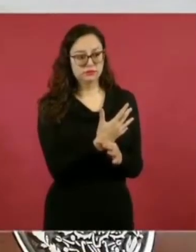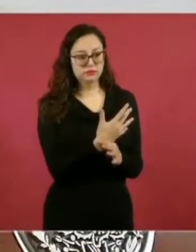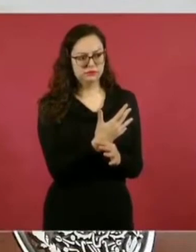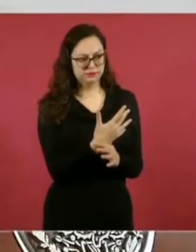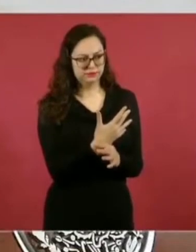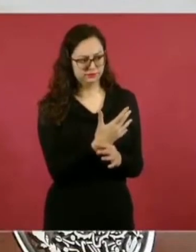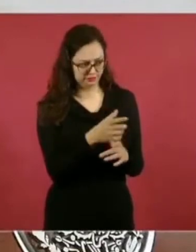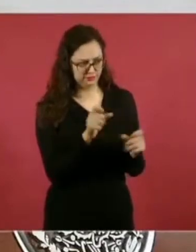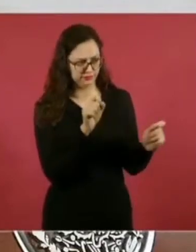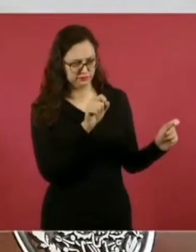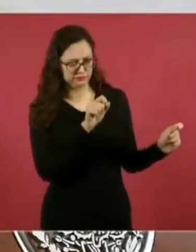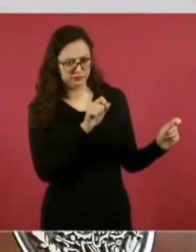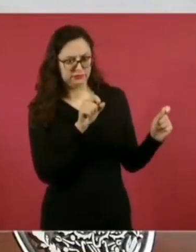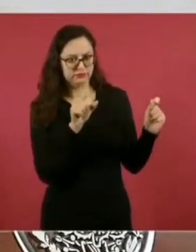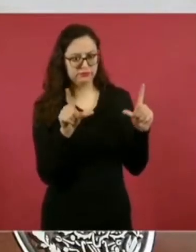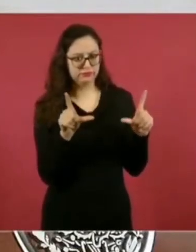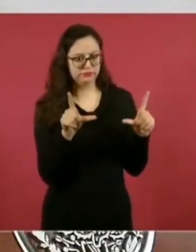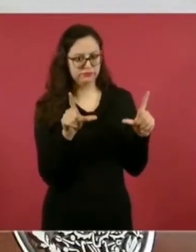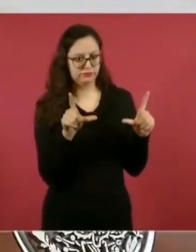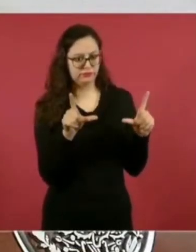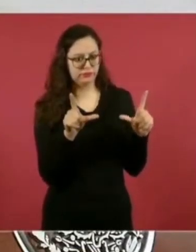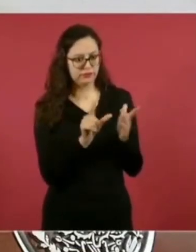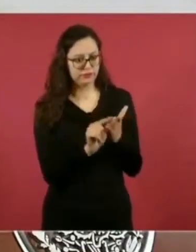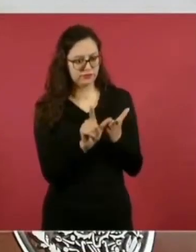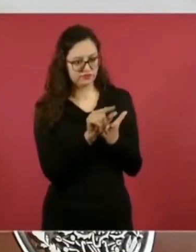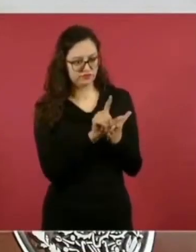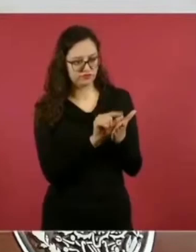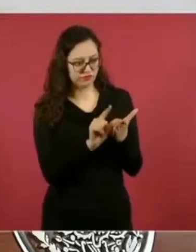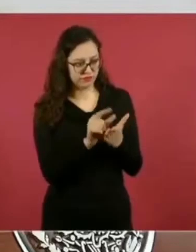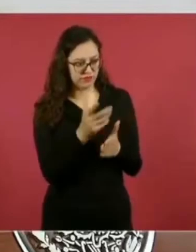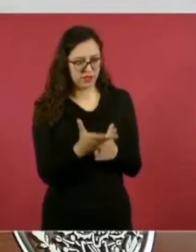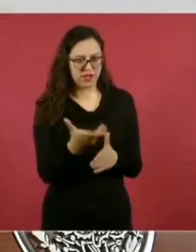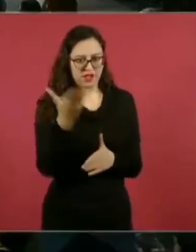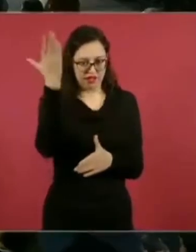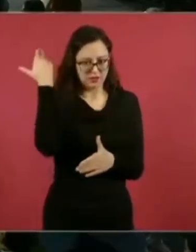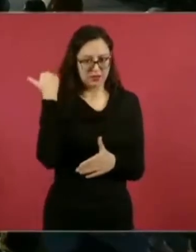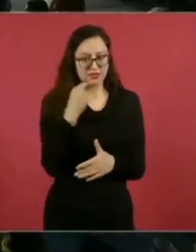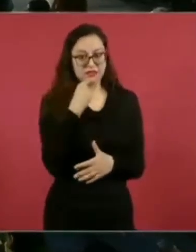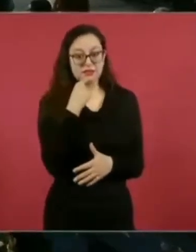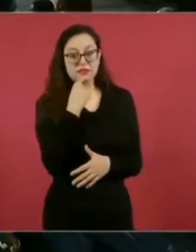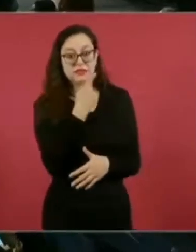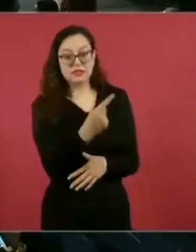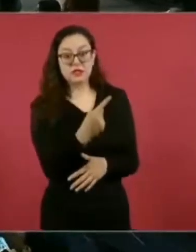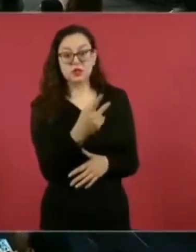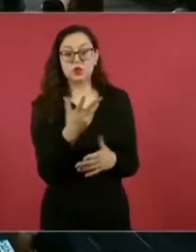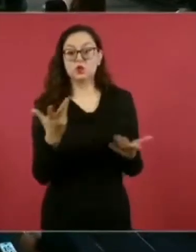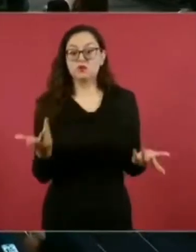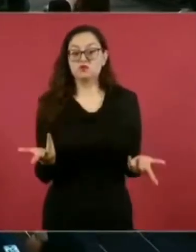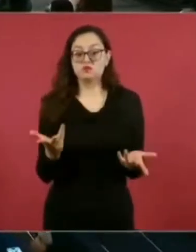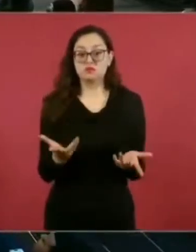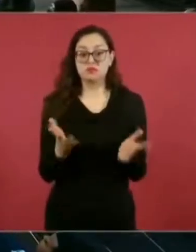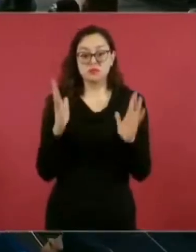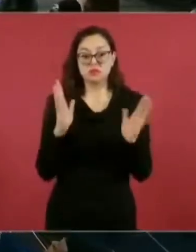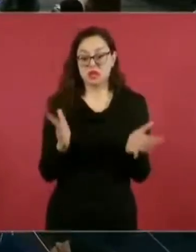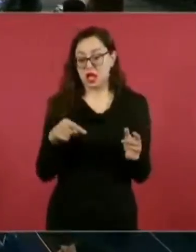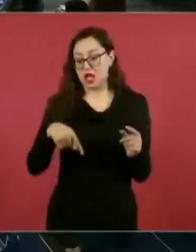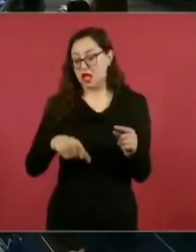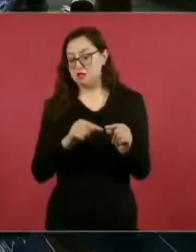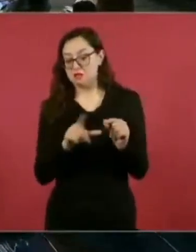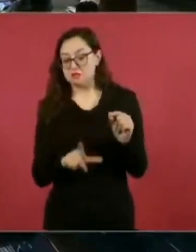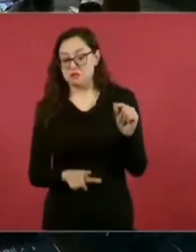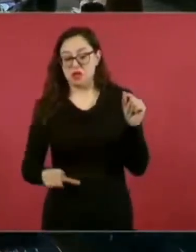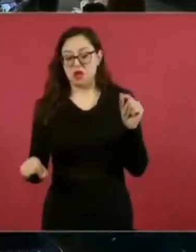ahí el tuit de Krause cuando habló de que se terminaba la República e iba a comenzar una